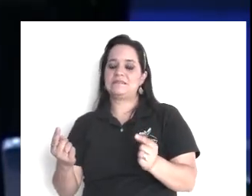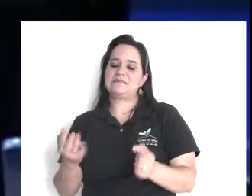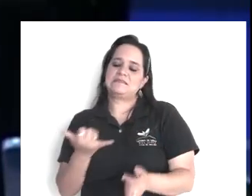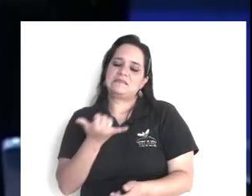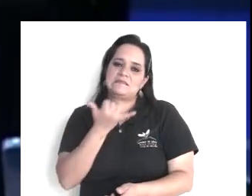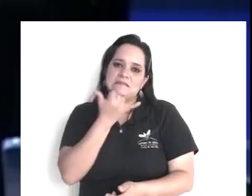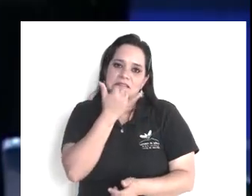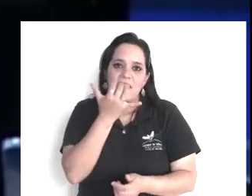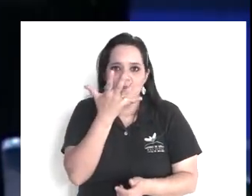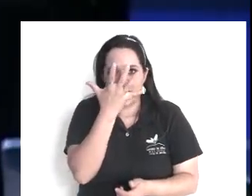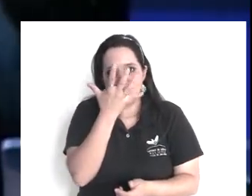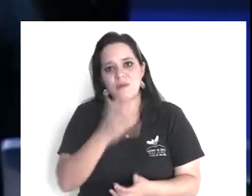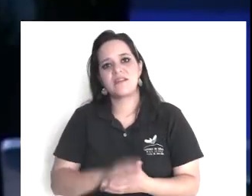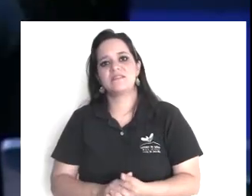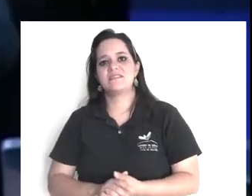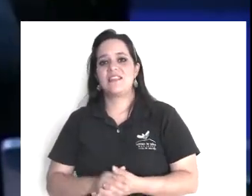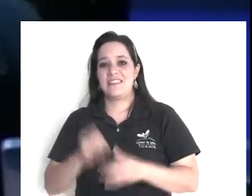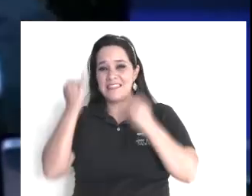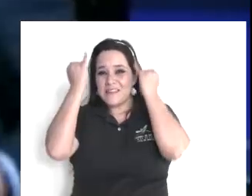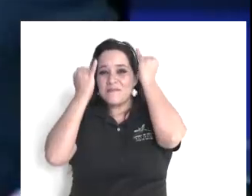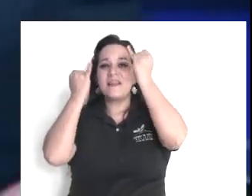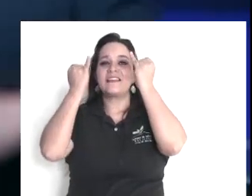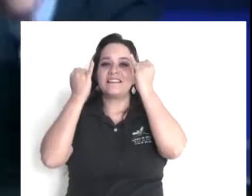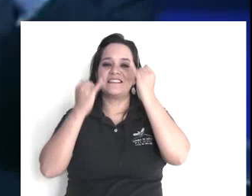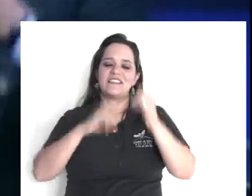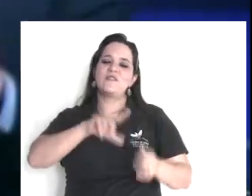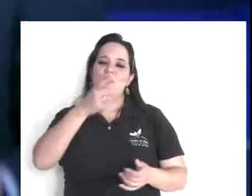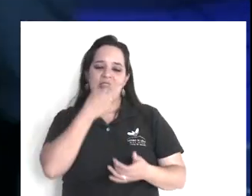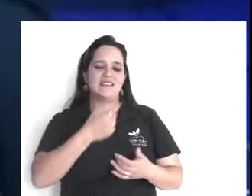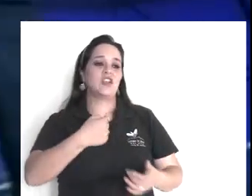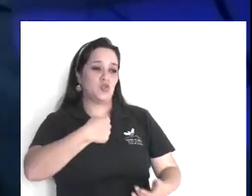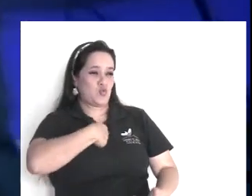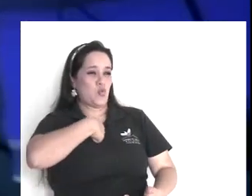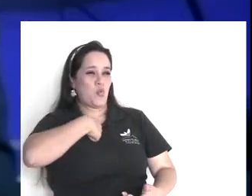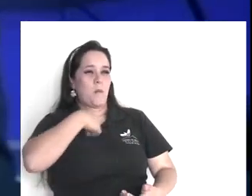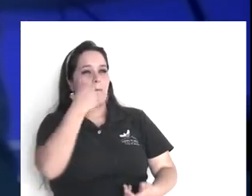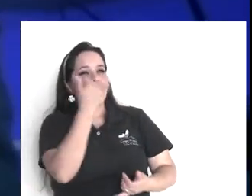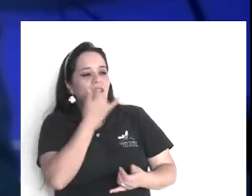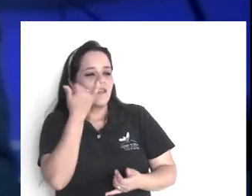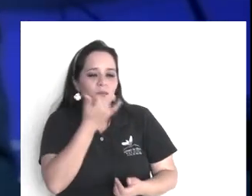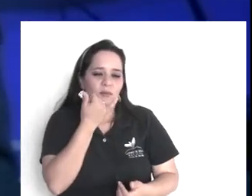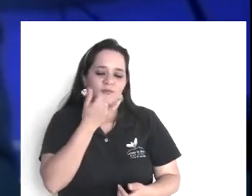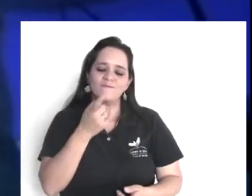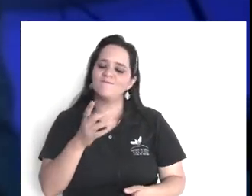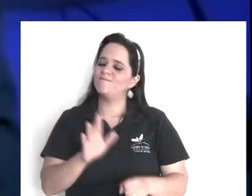a, a, a, eso no me, no, así no le dije, usted entendió mal, a, hasta tarado, dicen que soy,